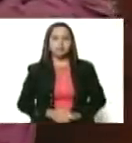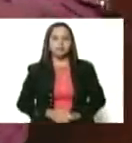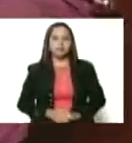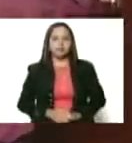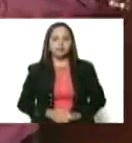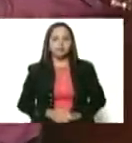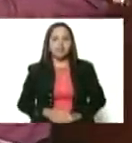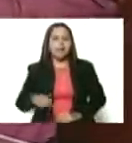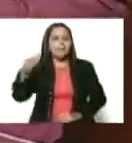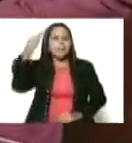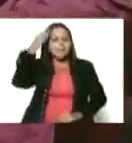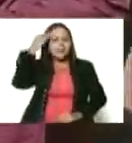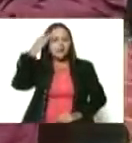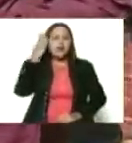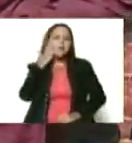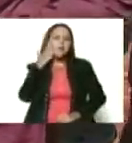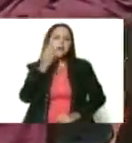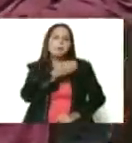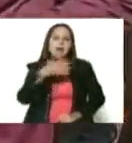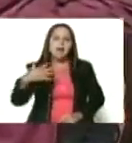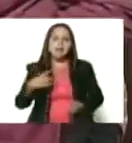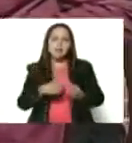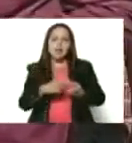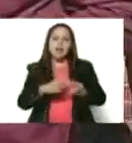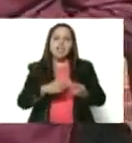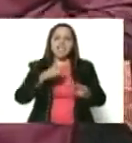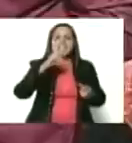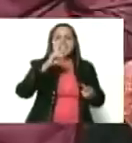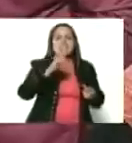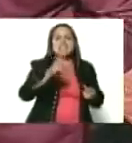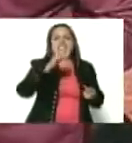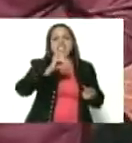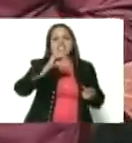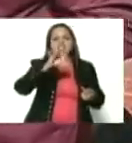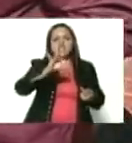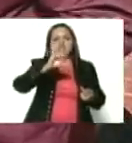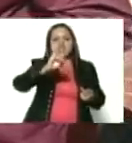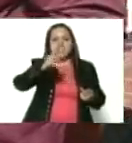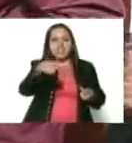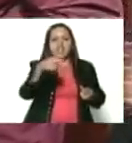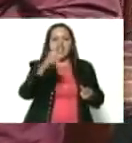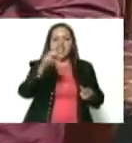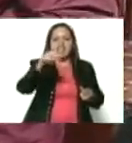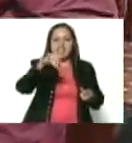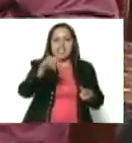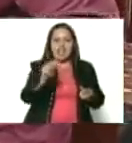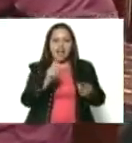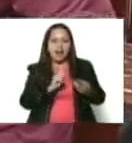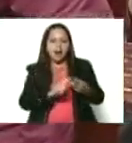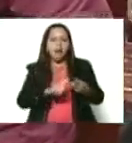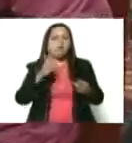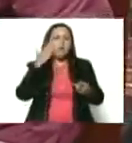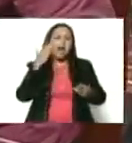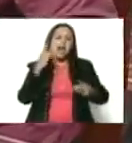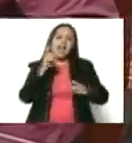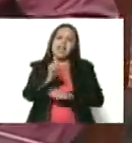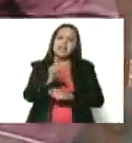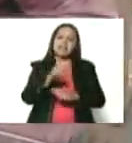Memorias de Mamá Blanca, Ifigenia. La Mamá X. Mamá Blanca.